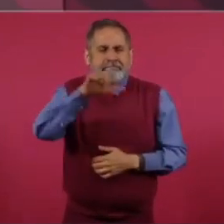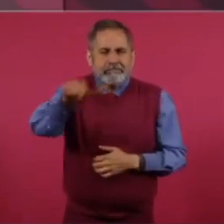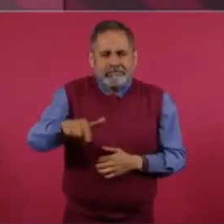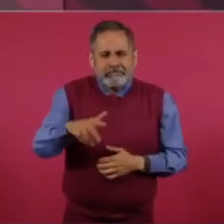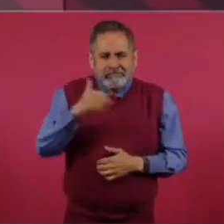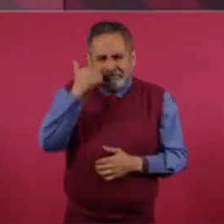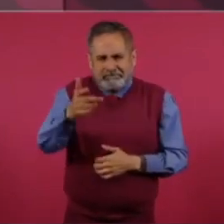paro.